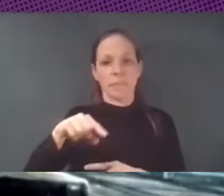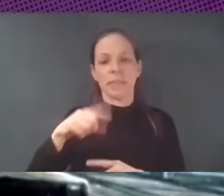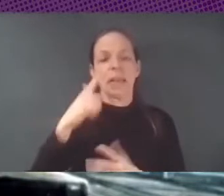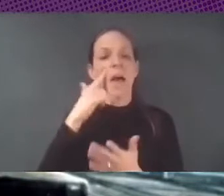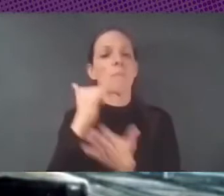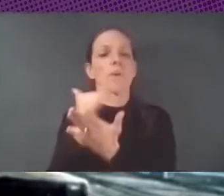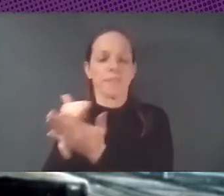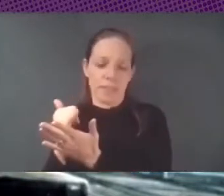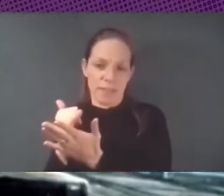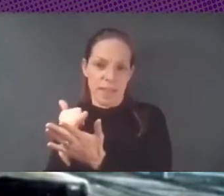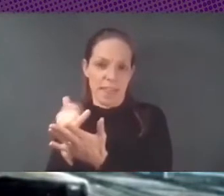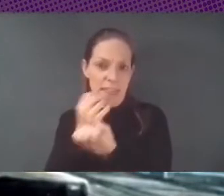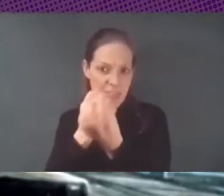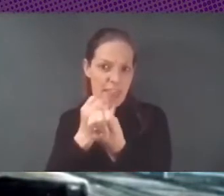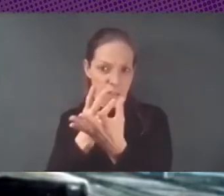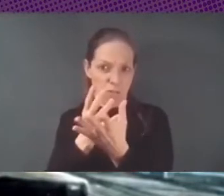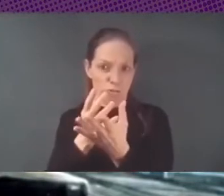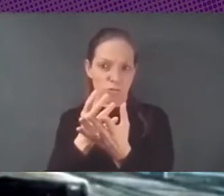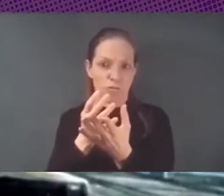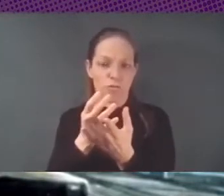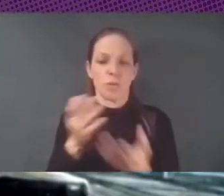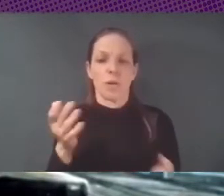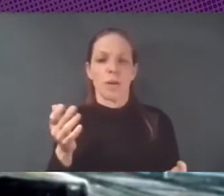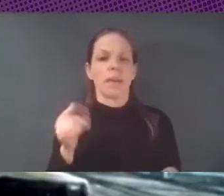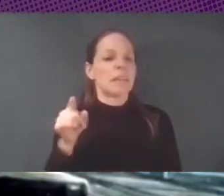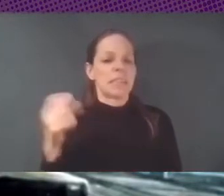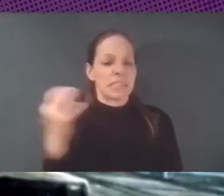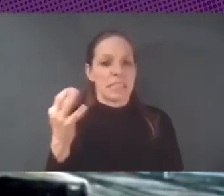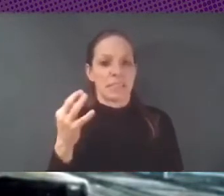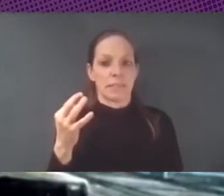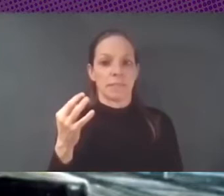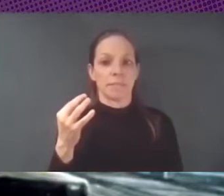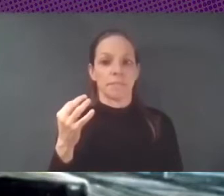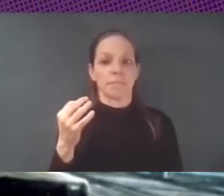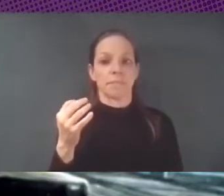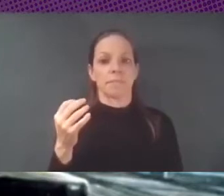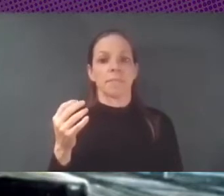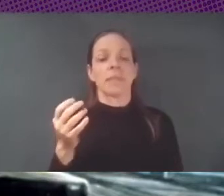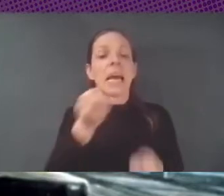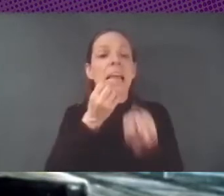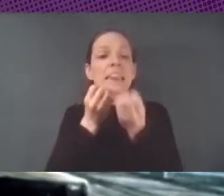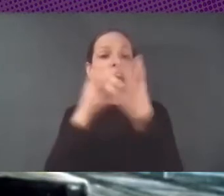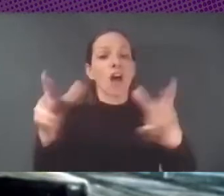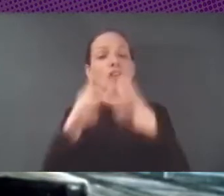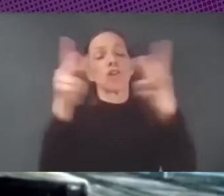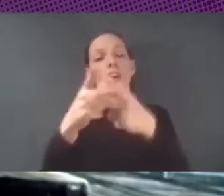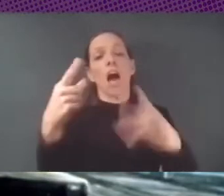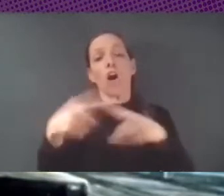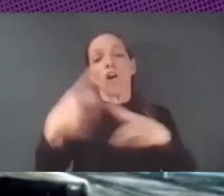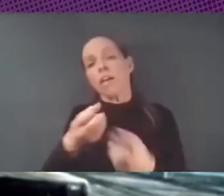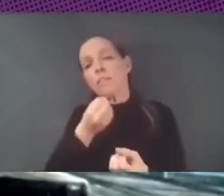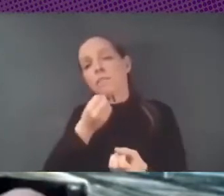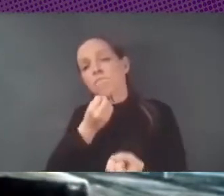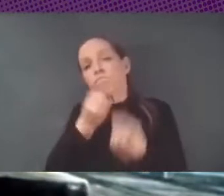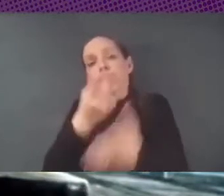que básicamente es la concepción y la noción que todo lo que no se cuenta en la sociedad de los datos no existe, sobre todo en las narrativas,